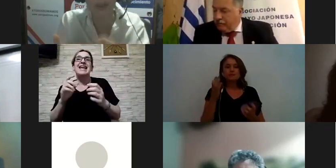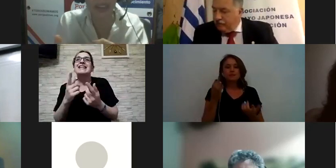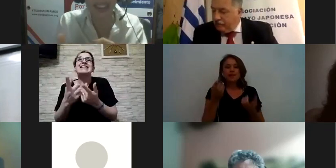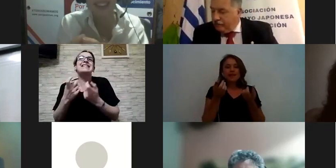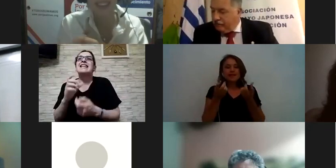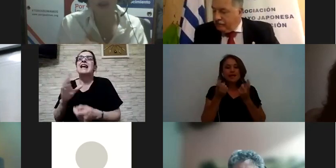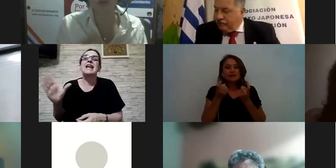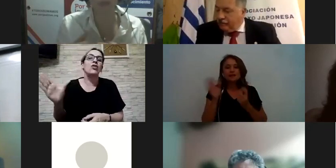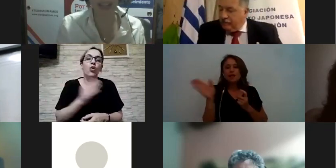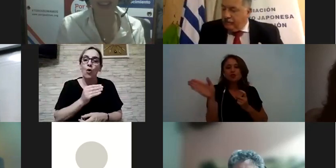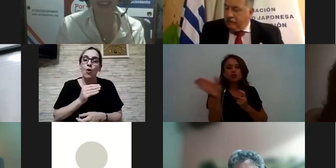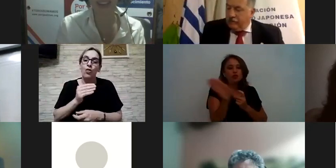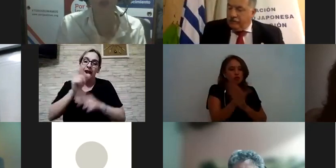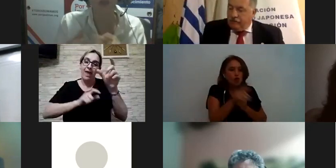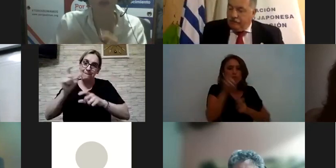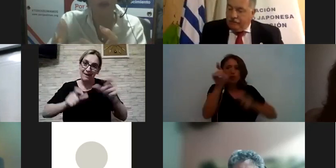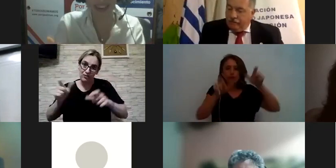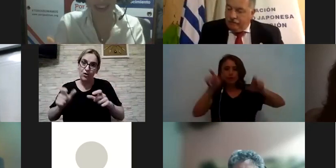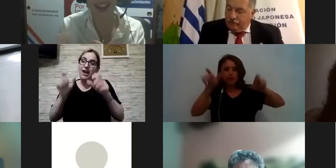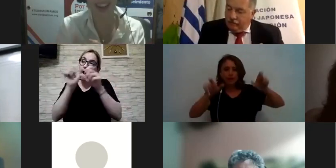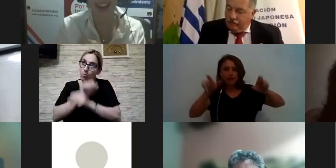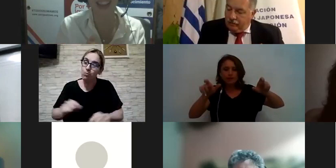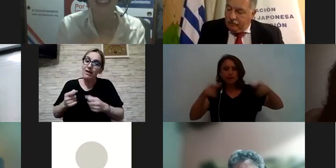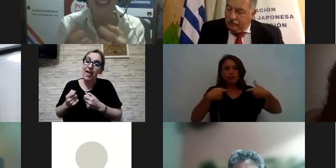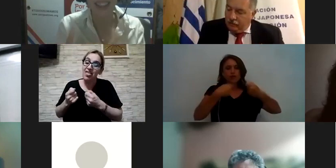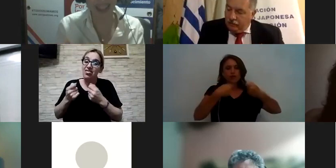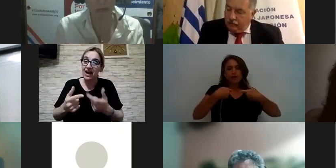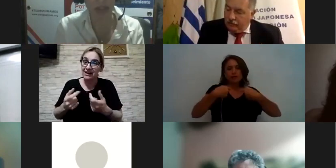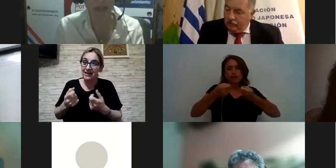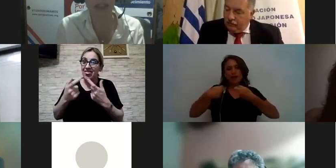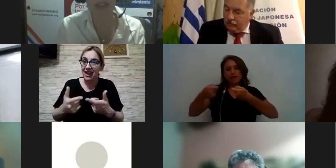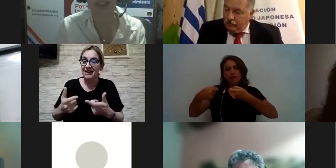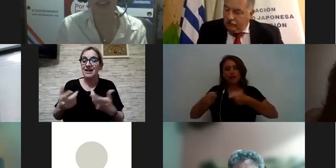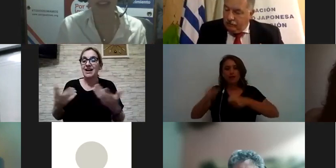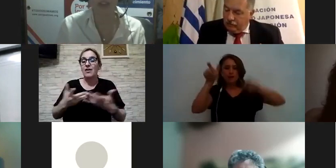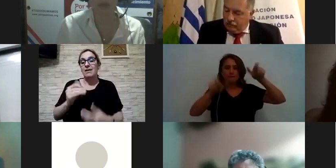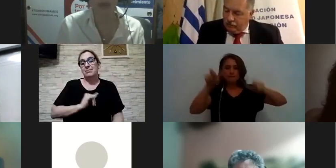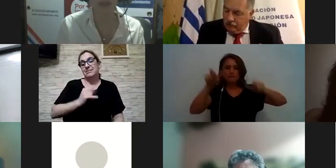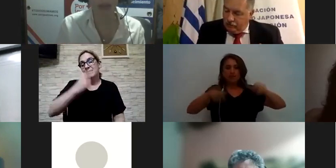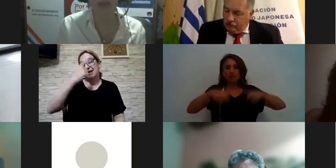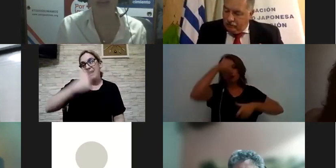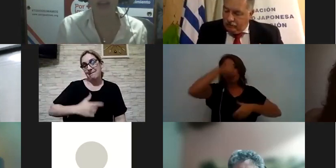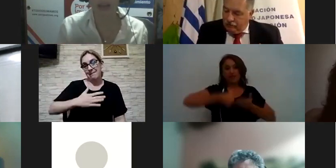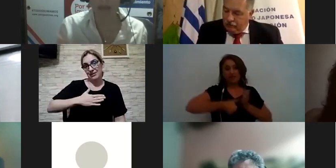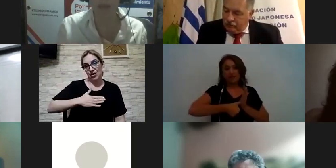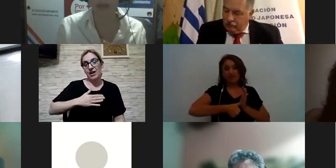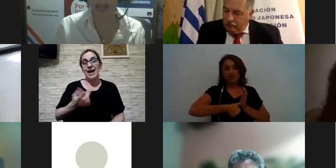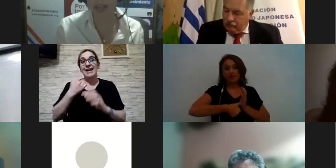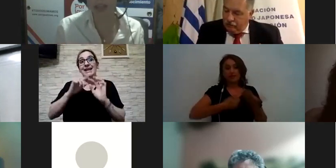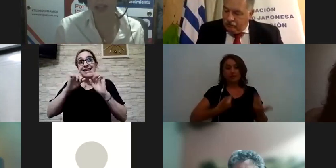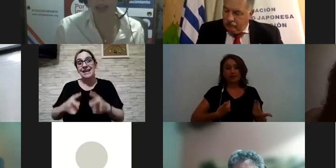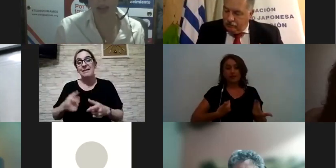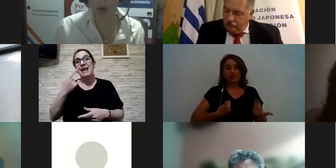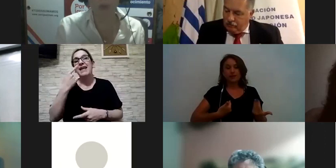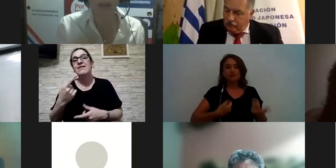los actores puedan contribuir a la dignidad de las personas y en eso bueno también revisar por